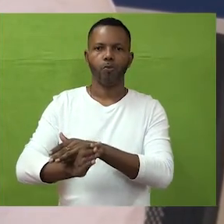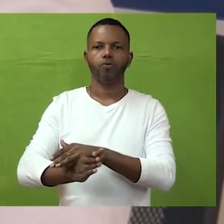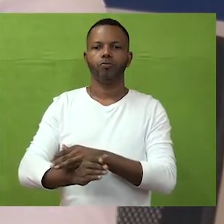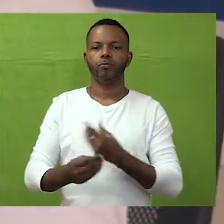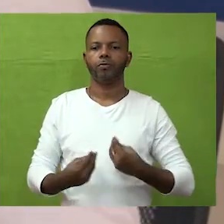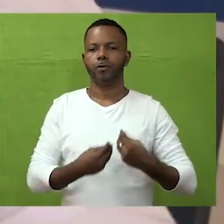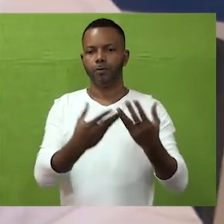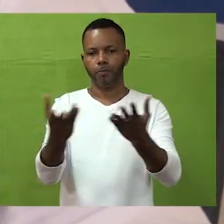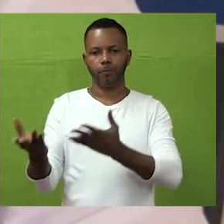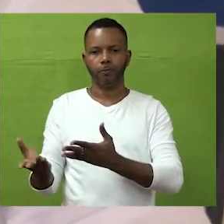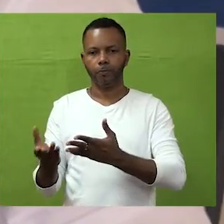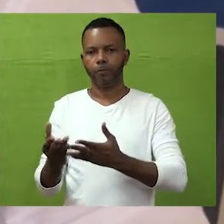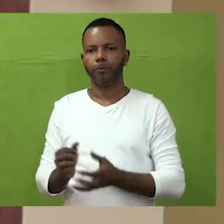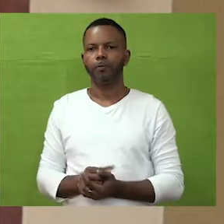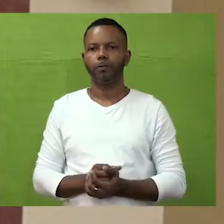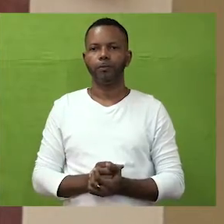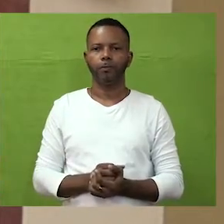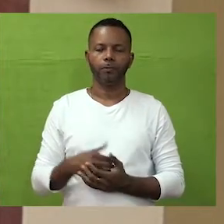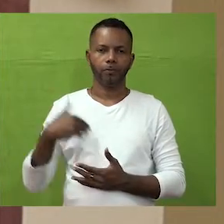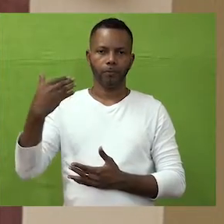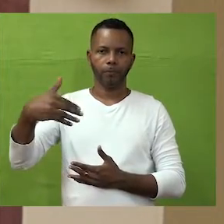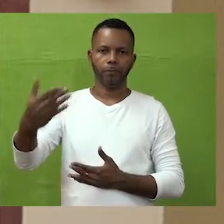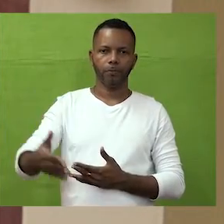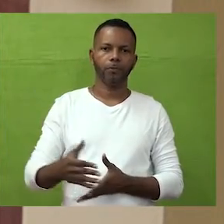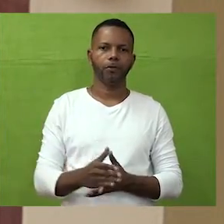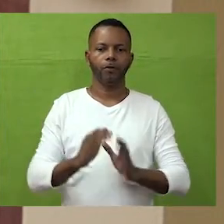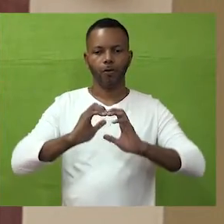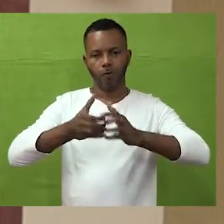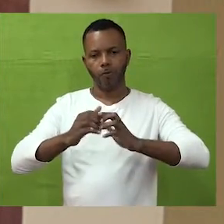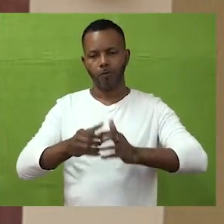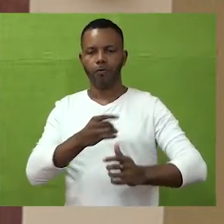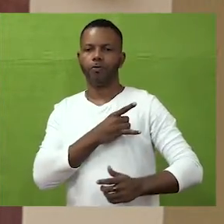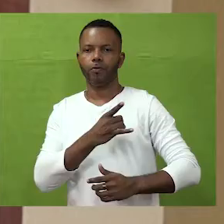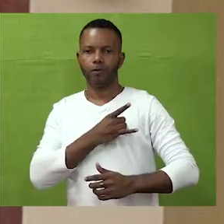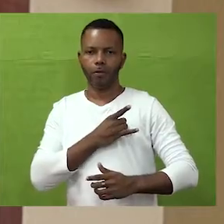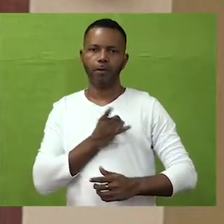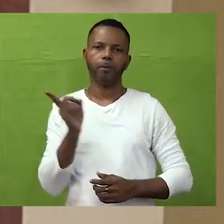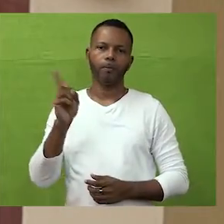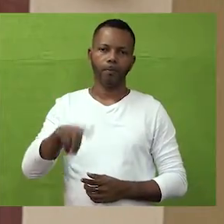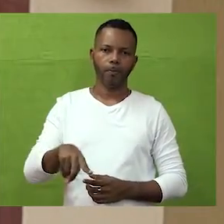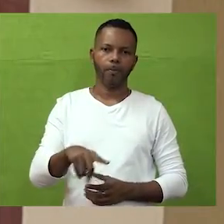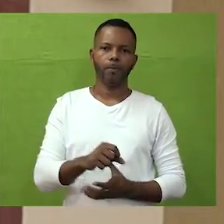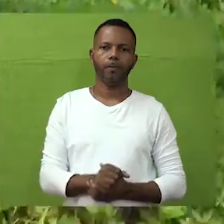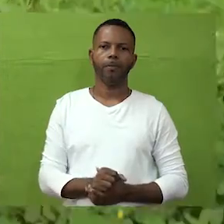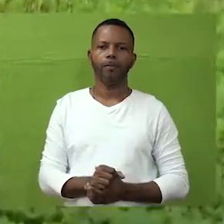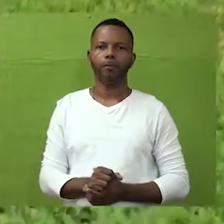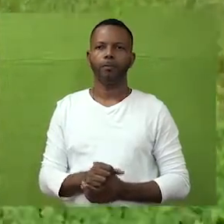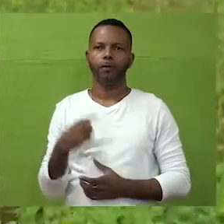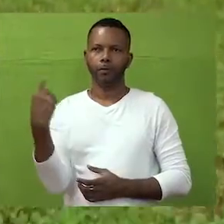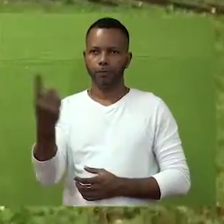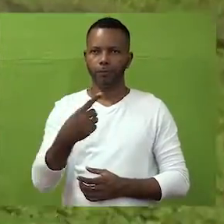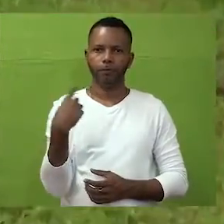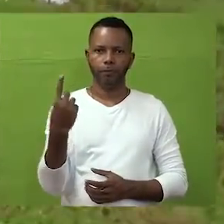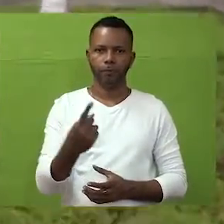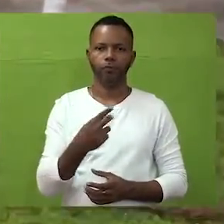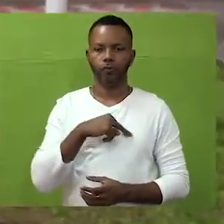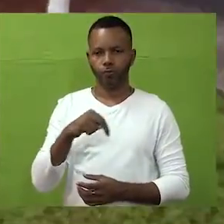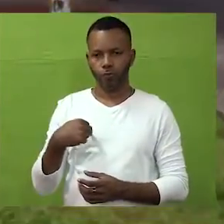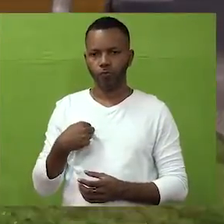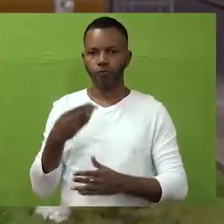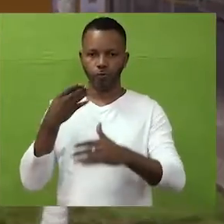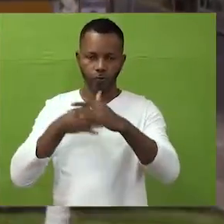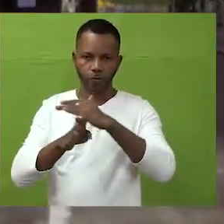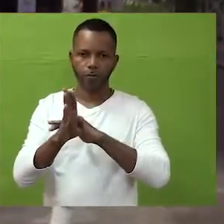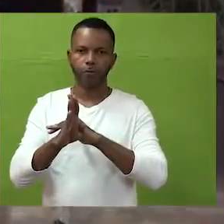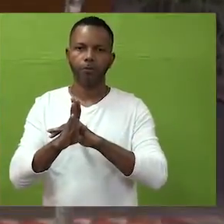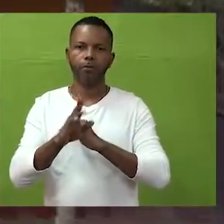para tratar de continuar en esa disposición y poderlo subsanar y salir adelante. Tanto a la comunidad universitaria